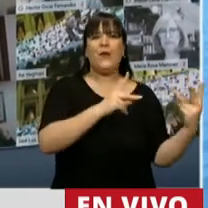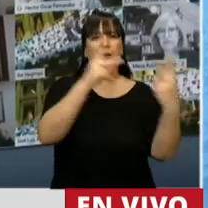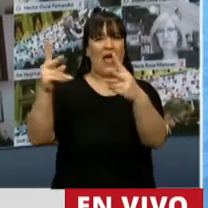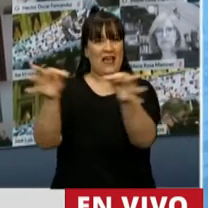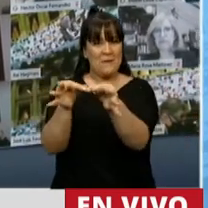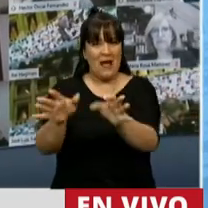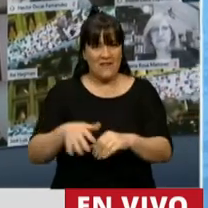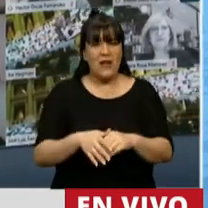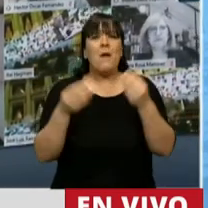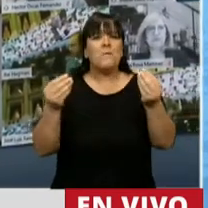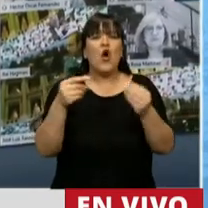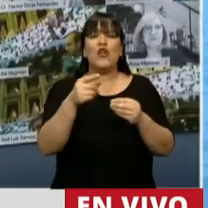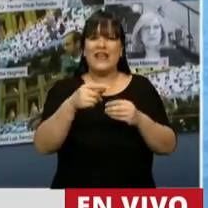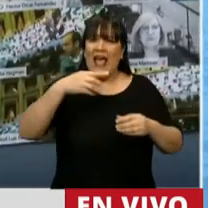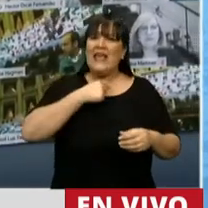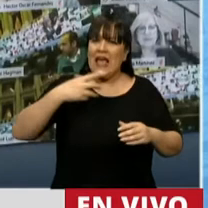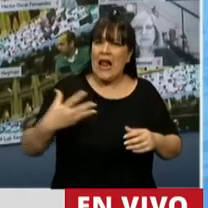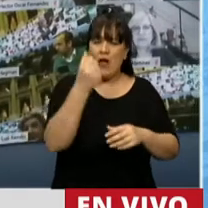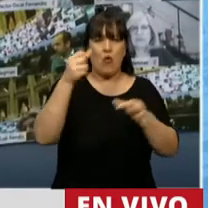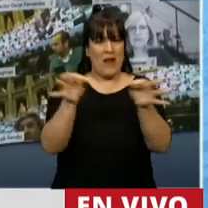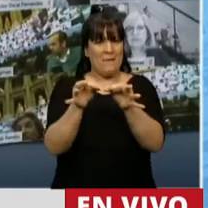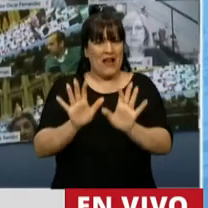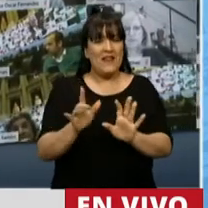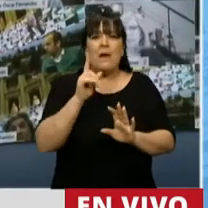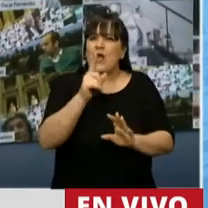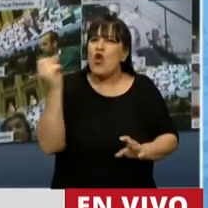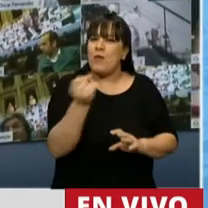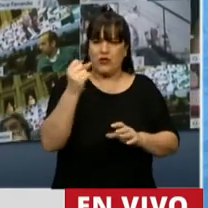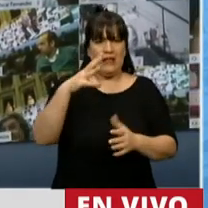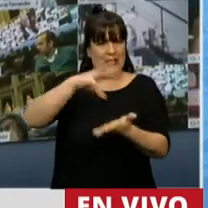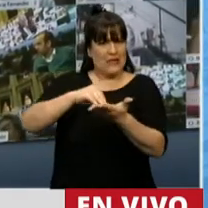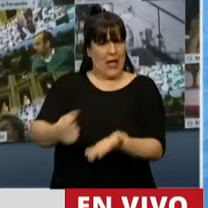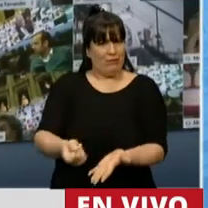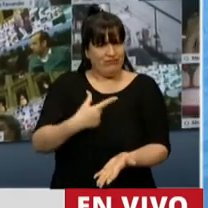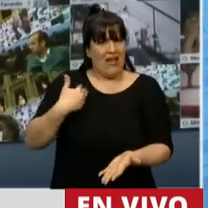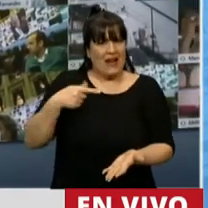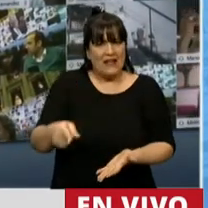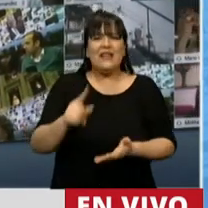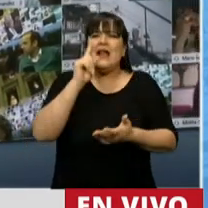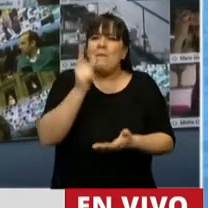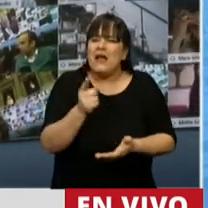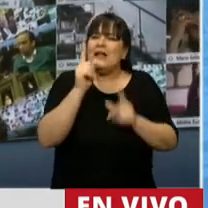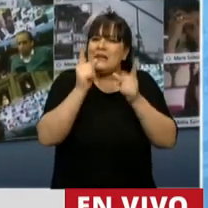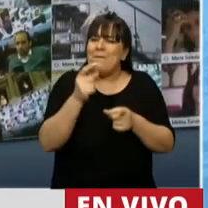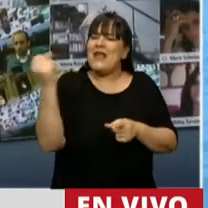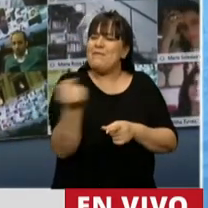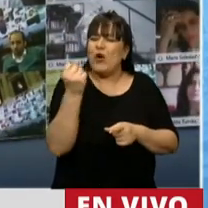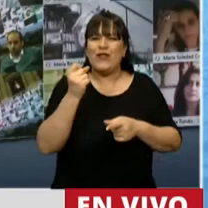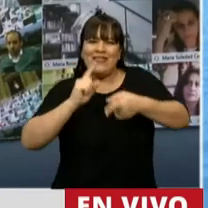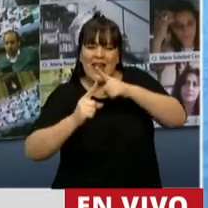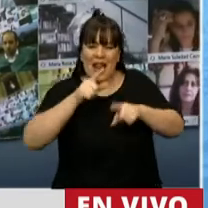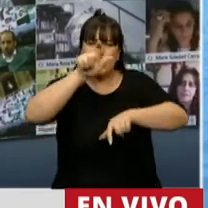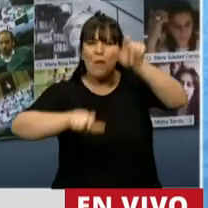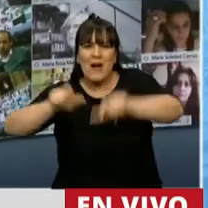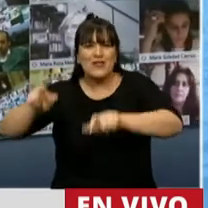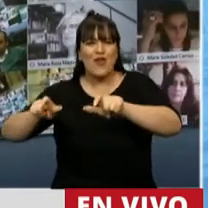la recuperación de la soberanía, pero también es muy importante que esa recuperación de la soberanía traiga consigo la vinculación, el